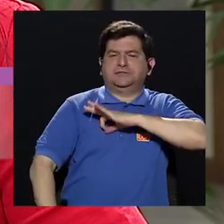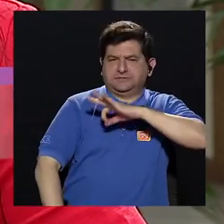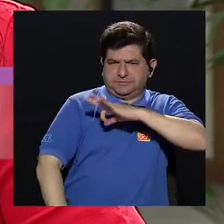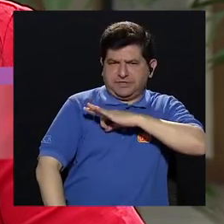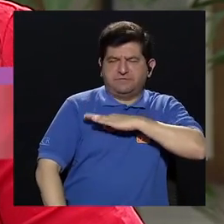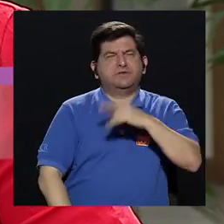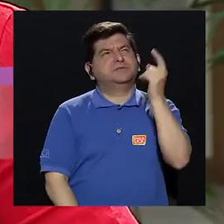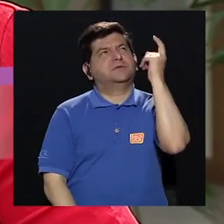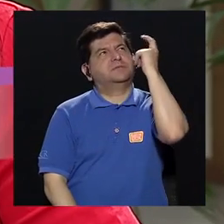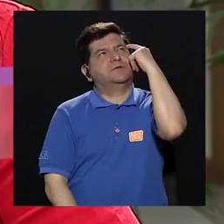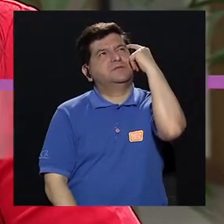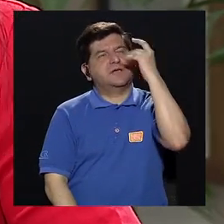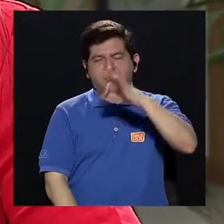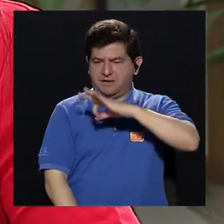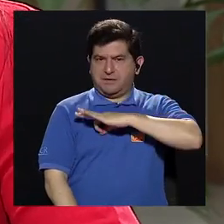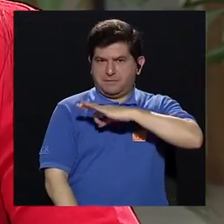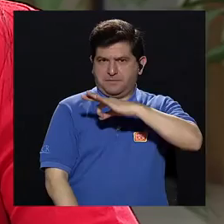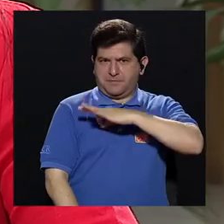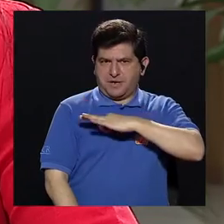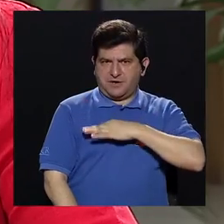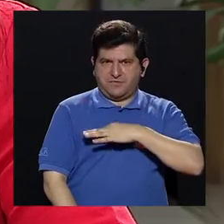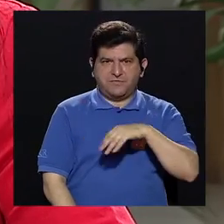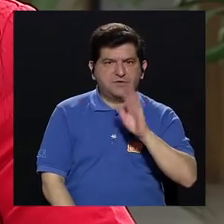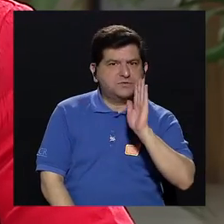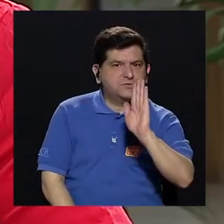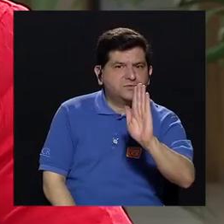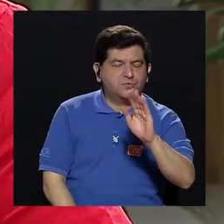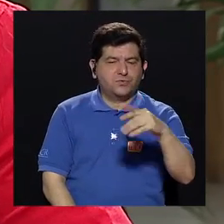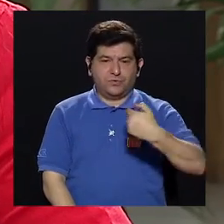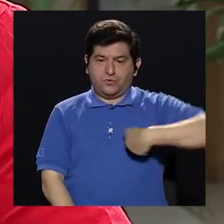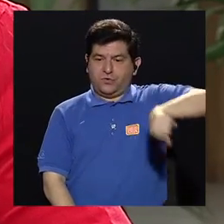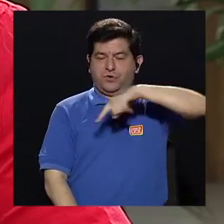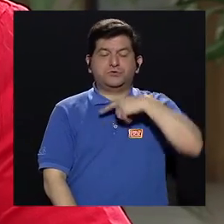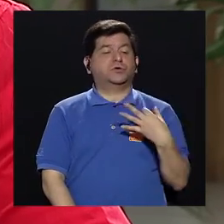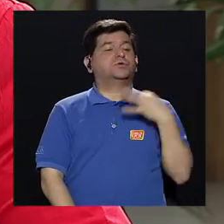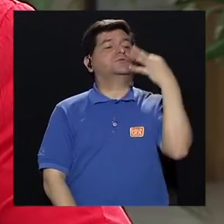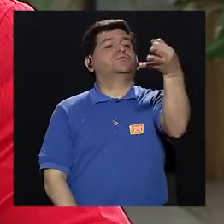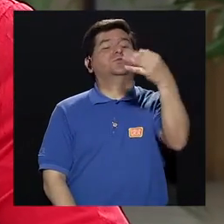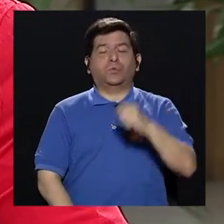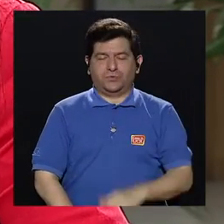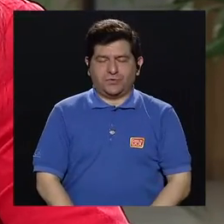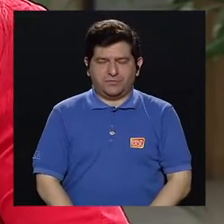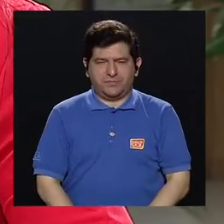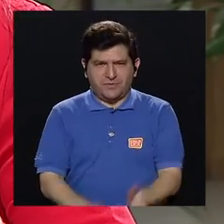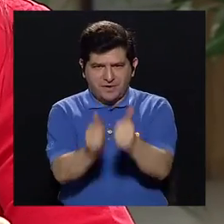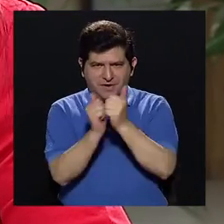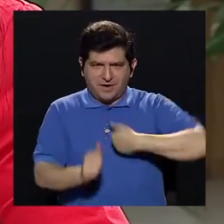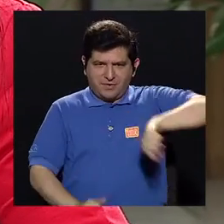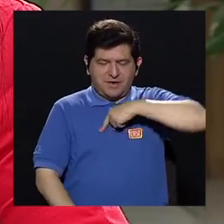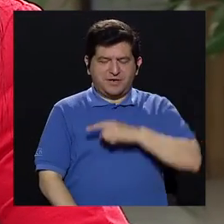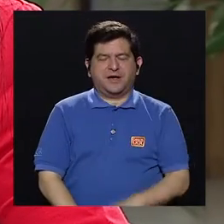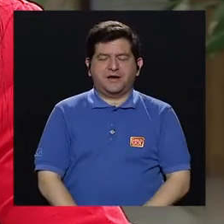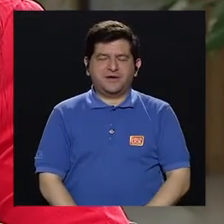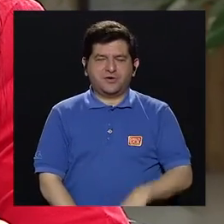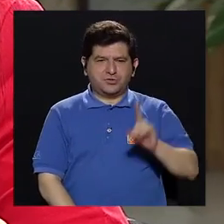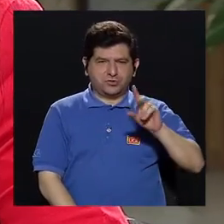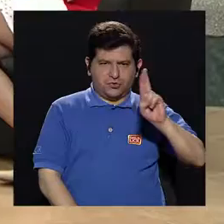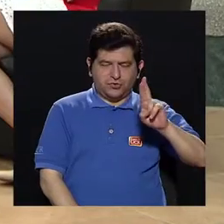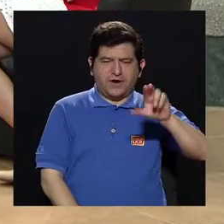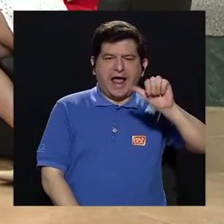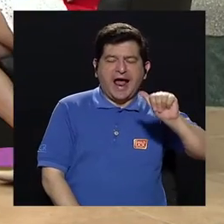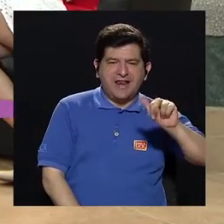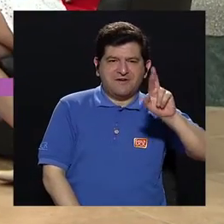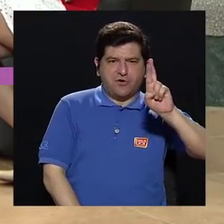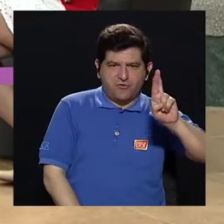beneficios, pensando en el bienestar de ustedes y nosotros en un futuro. Para eso nos acompaña el señor Álvaro Ramos,